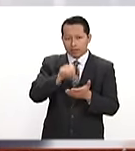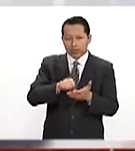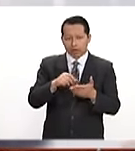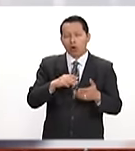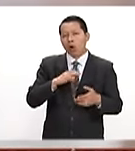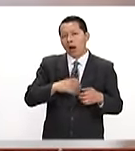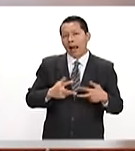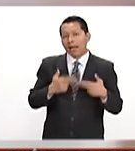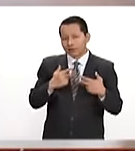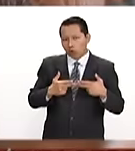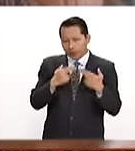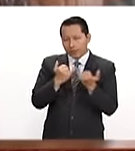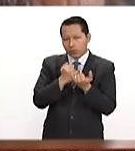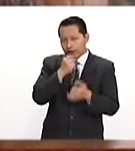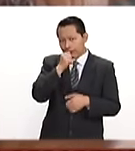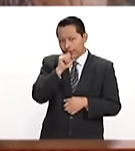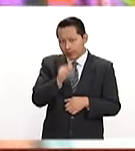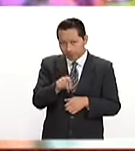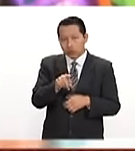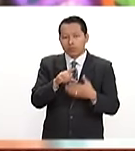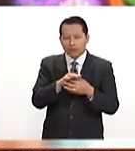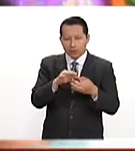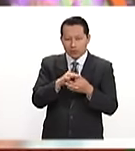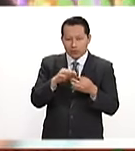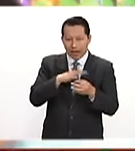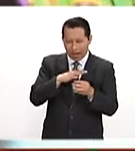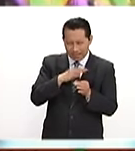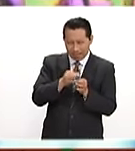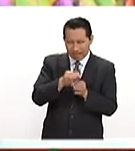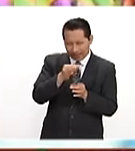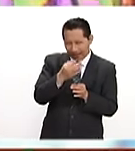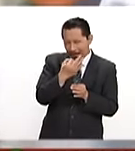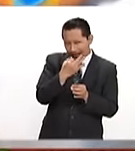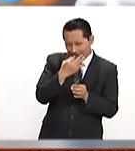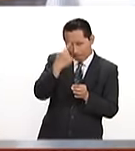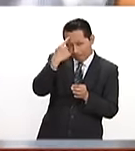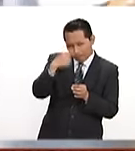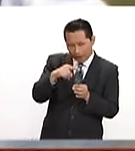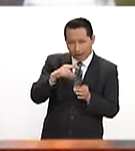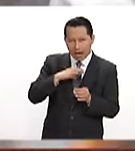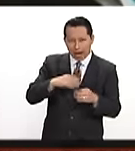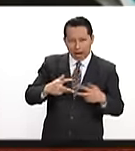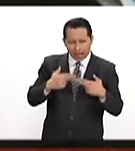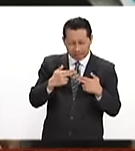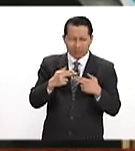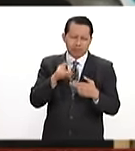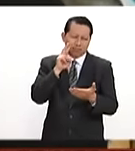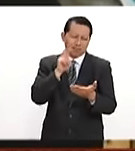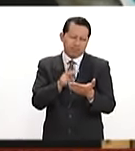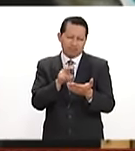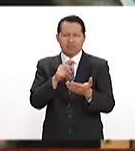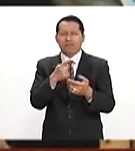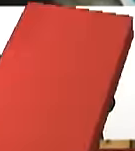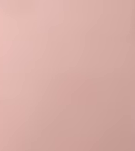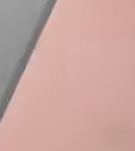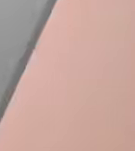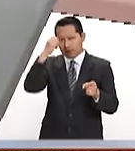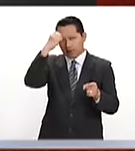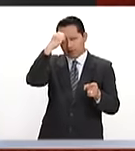quien detectó que la presentación del envase con el supuesto medicamento contra el cáncer era distinta y extraña.